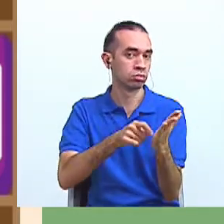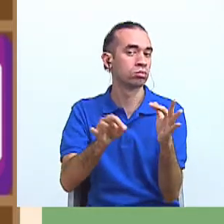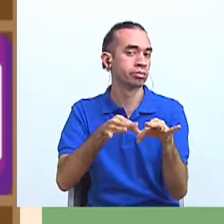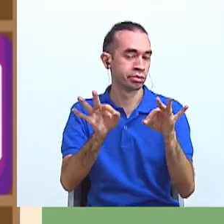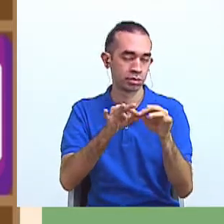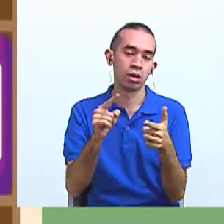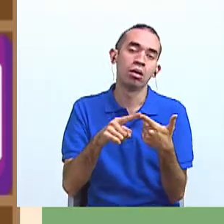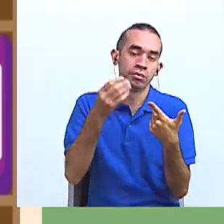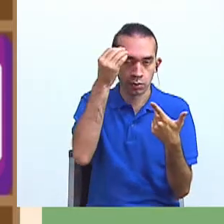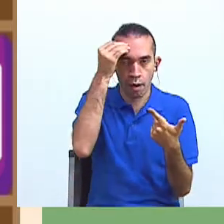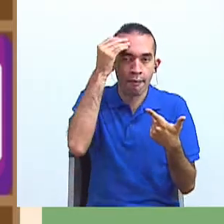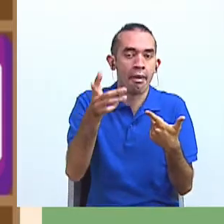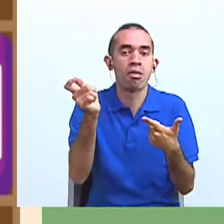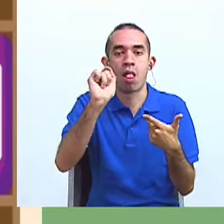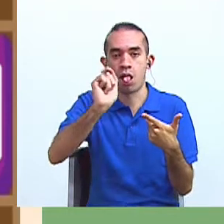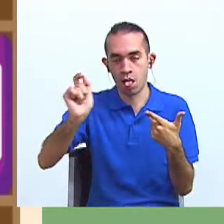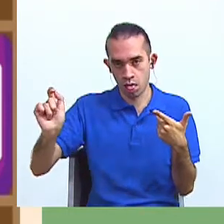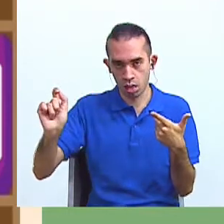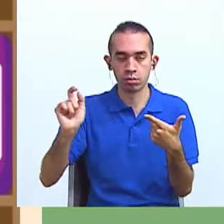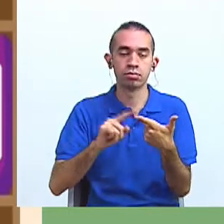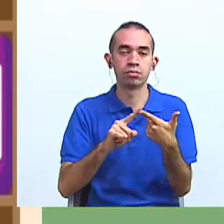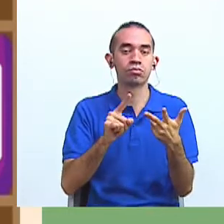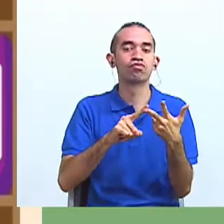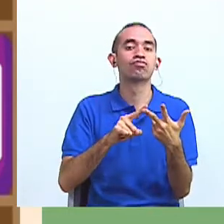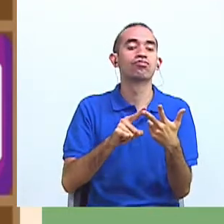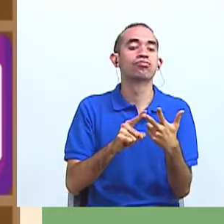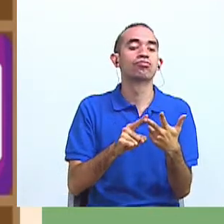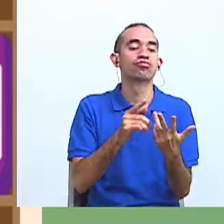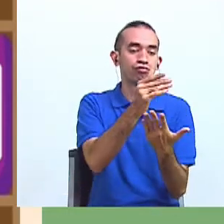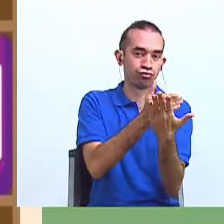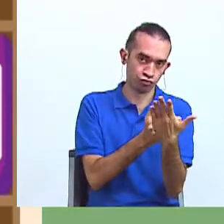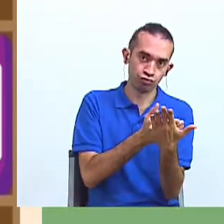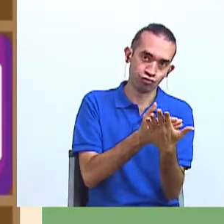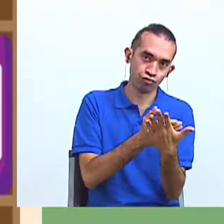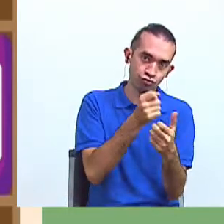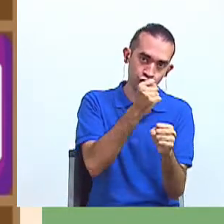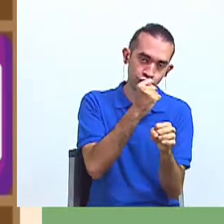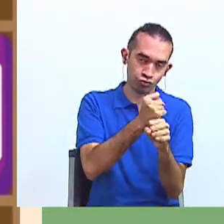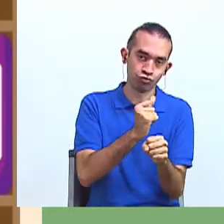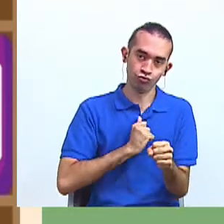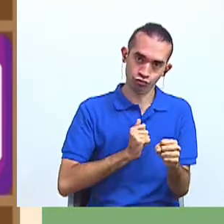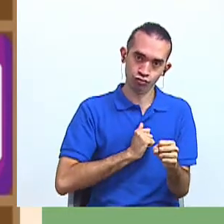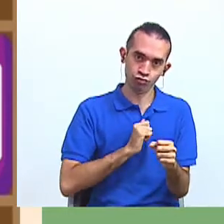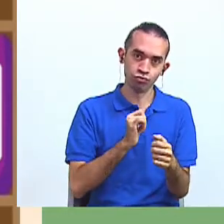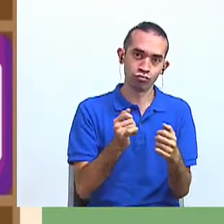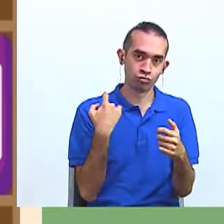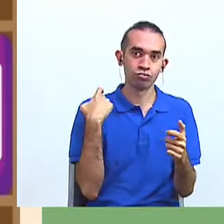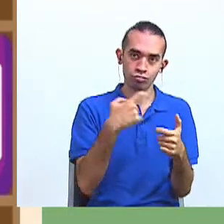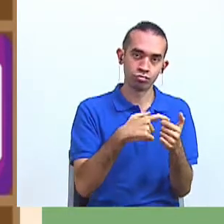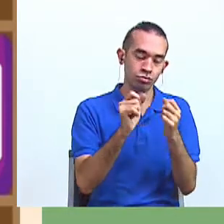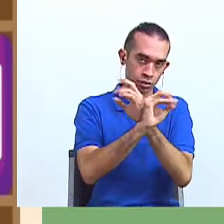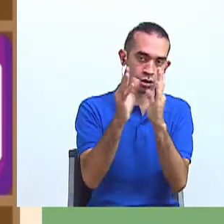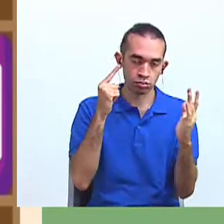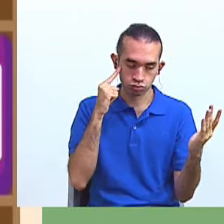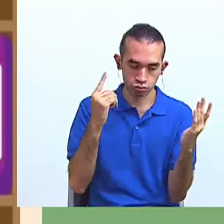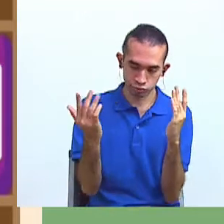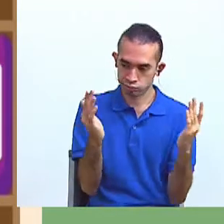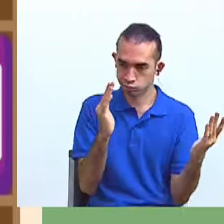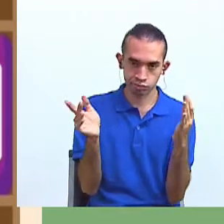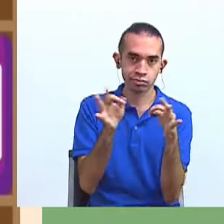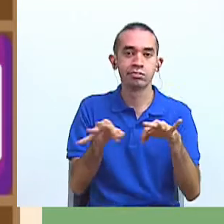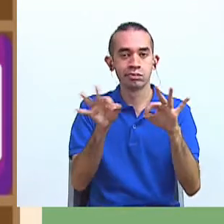un lápiz. Las guías de trabajo autónomo, claro, las de español, para corroborar toda la información